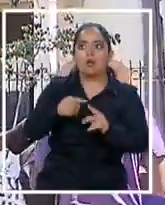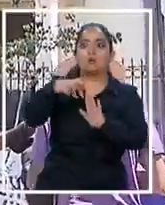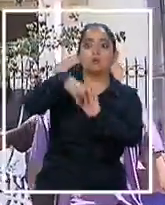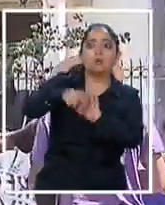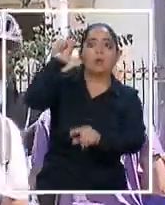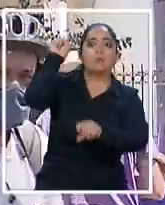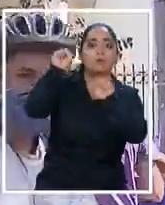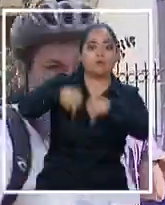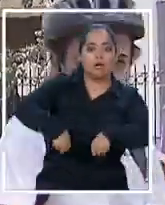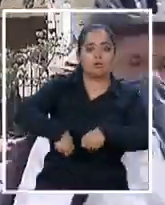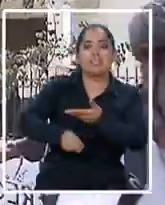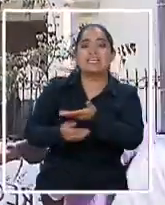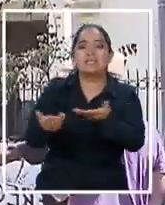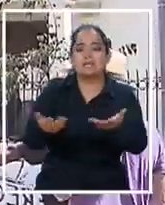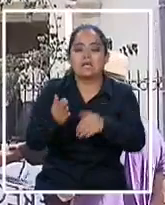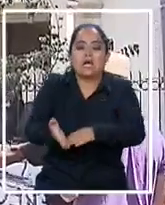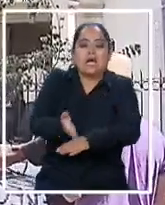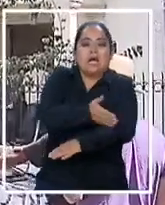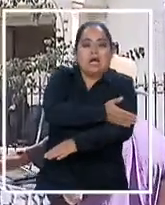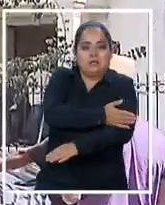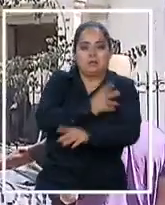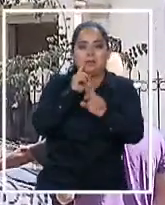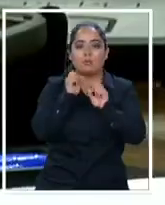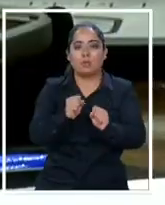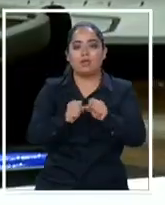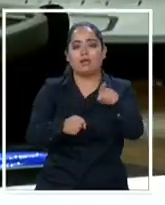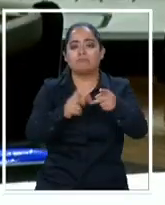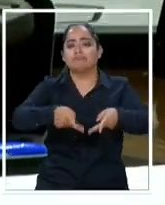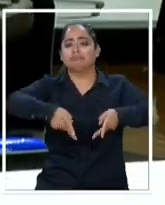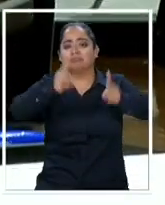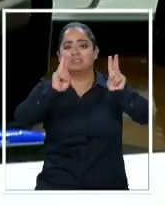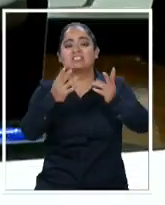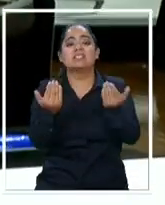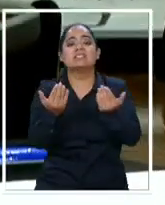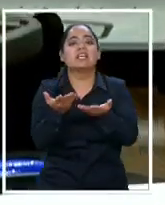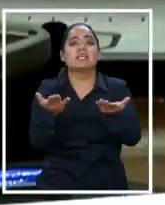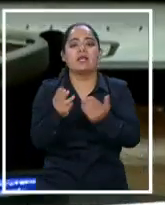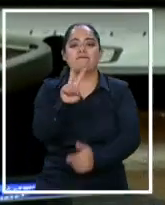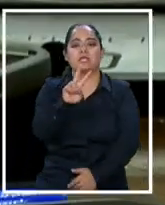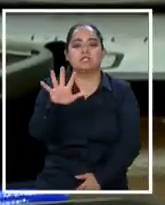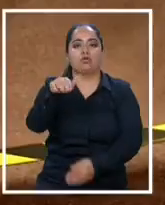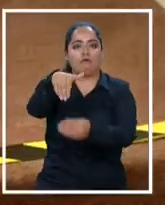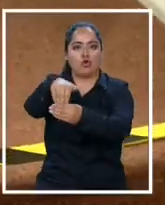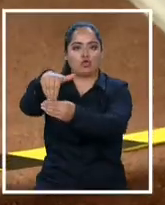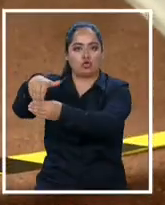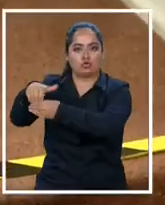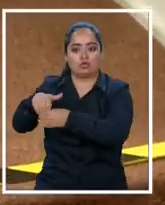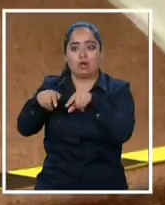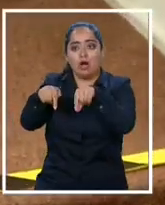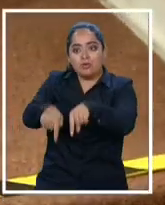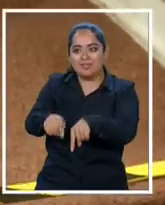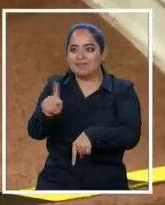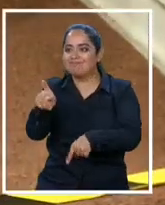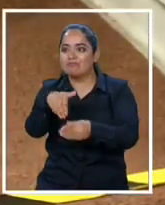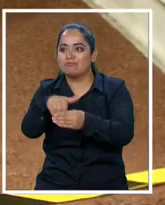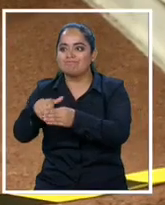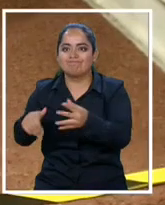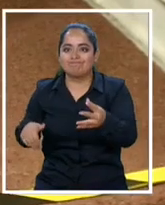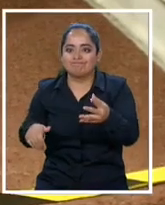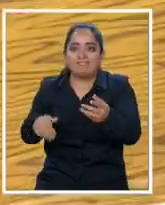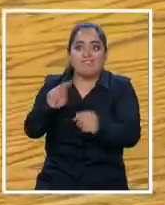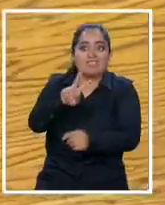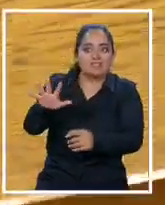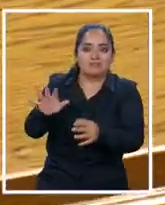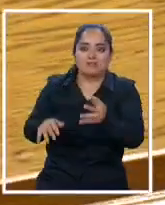proyecto. Y es que la iniciativa para tener luz verde requiere de al menos 25 votos, los que hoy no están disponibles. Por